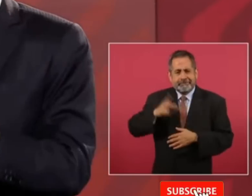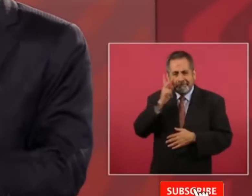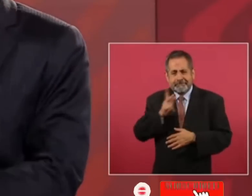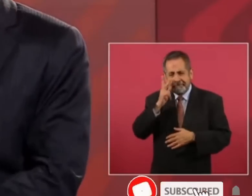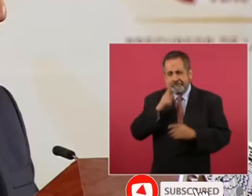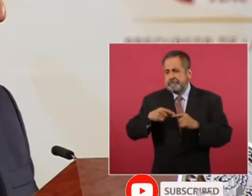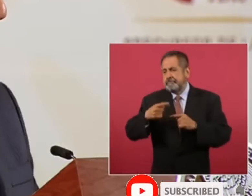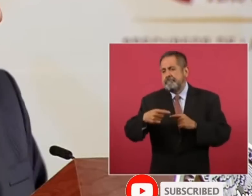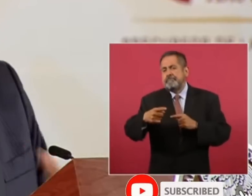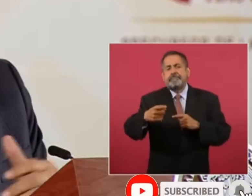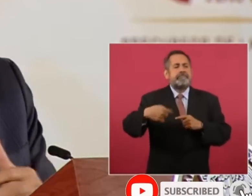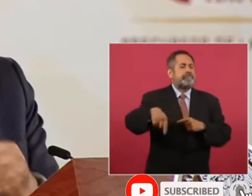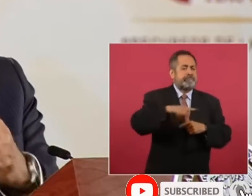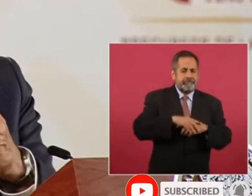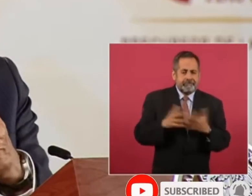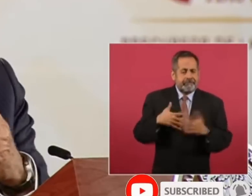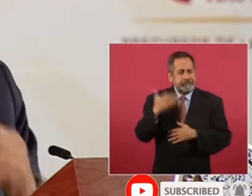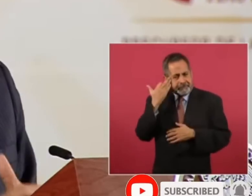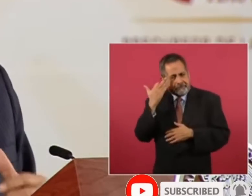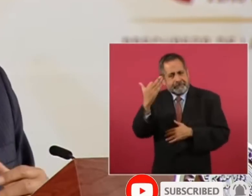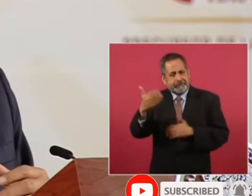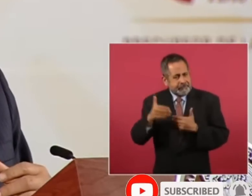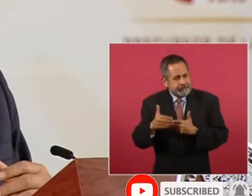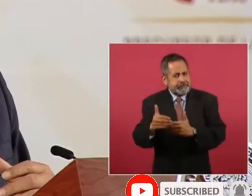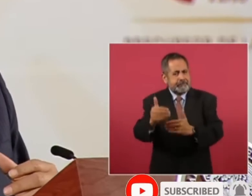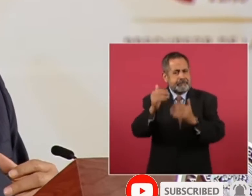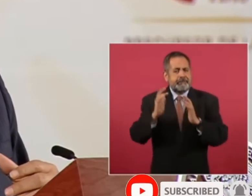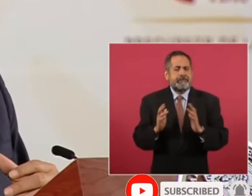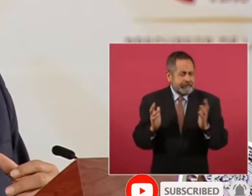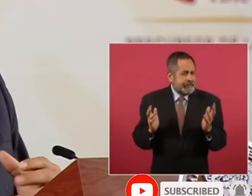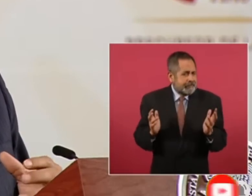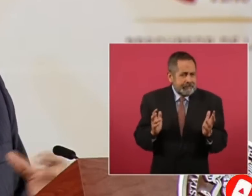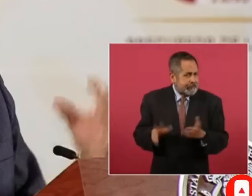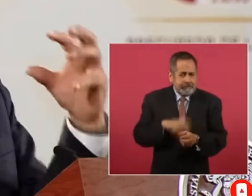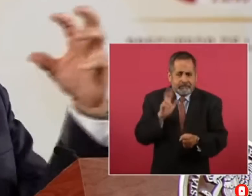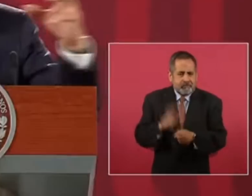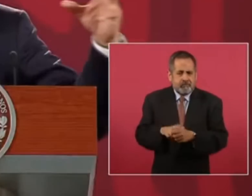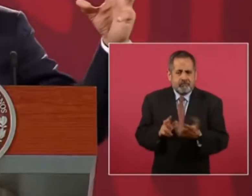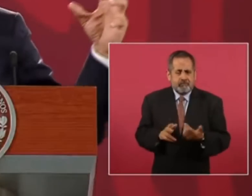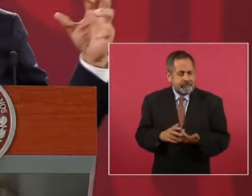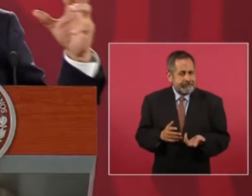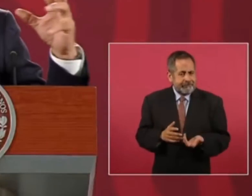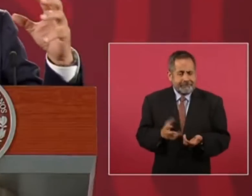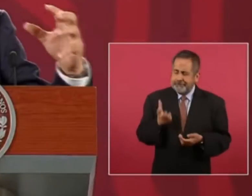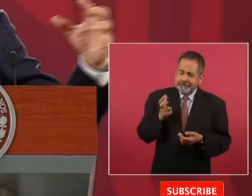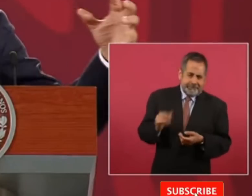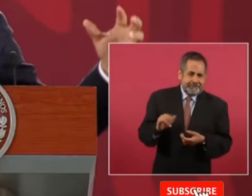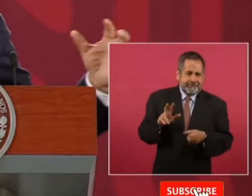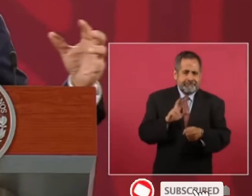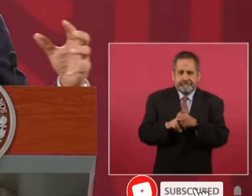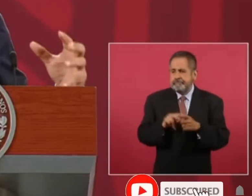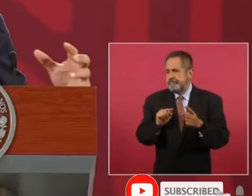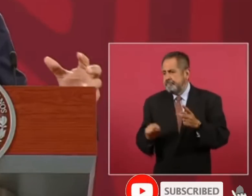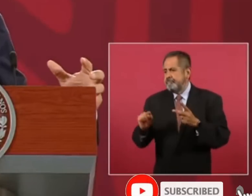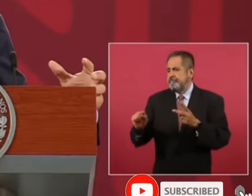se está produciendo gasolinas eso lleva tiempo se necesita integrar todas las